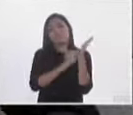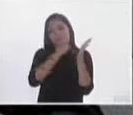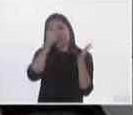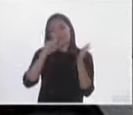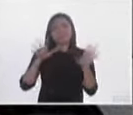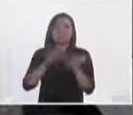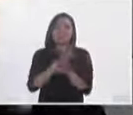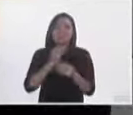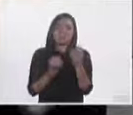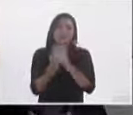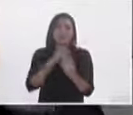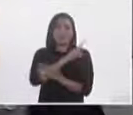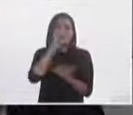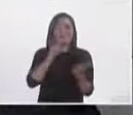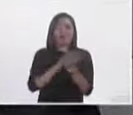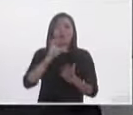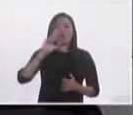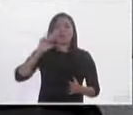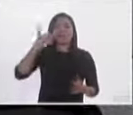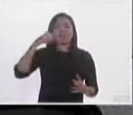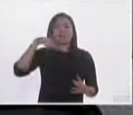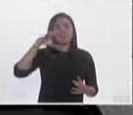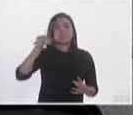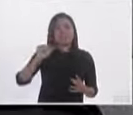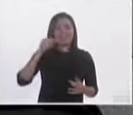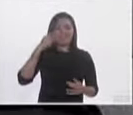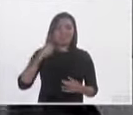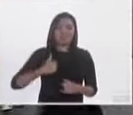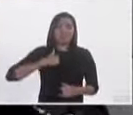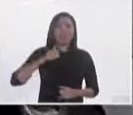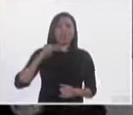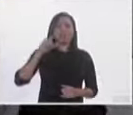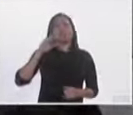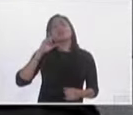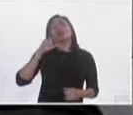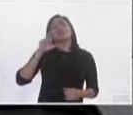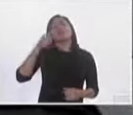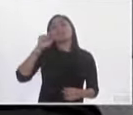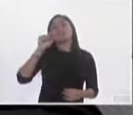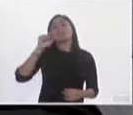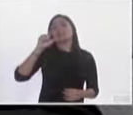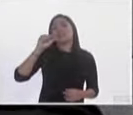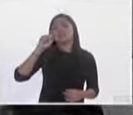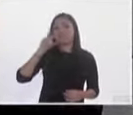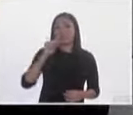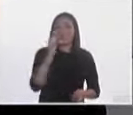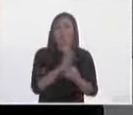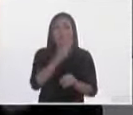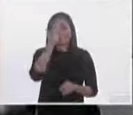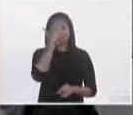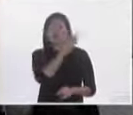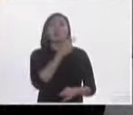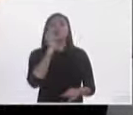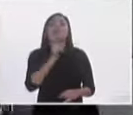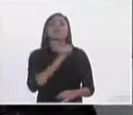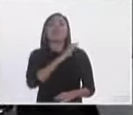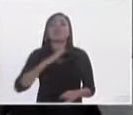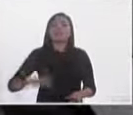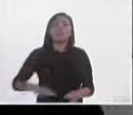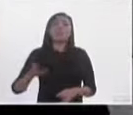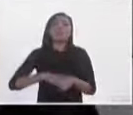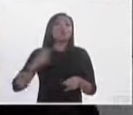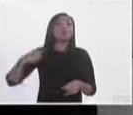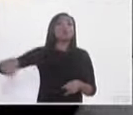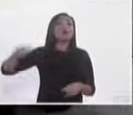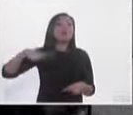la ley orgánica del Poder Legislativo y más que un reconocimiento al diputado, hoy conocido como independiente, es a los electores que votaron